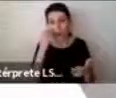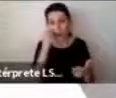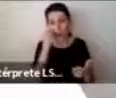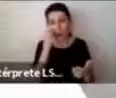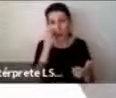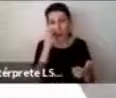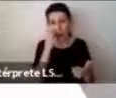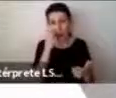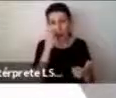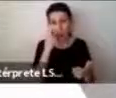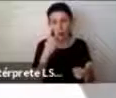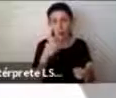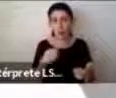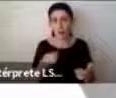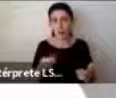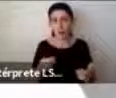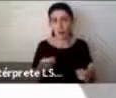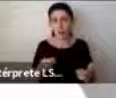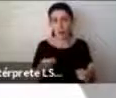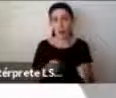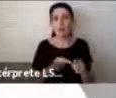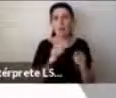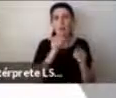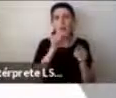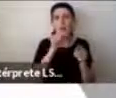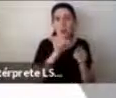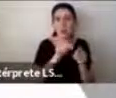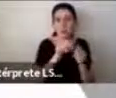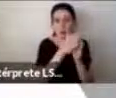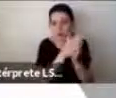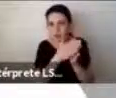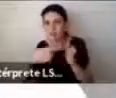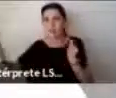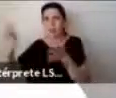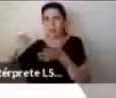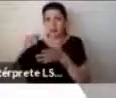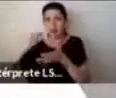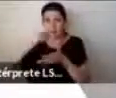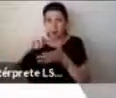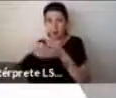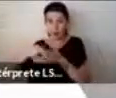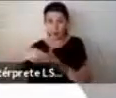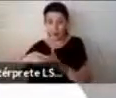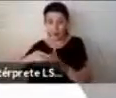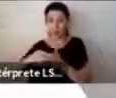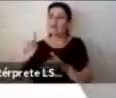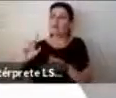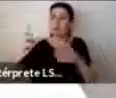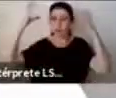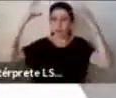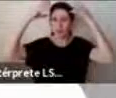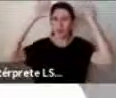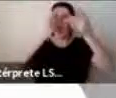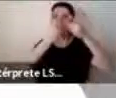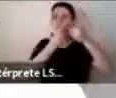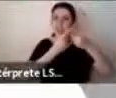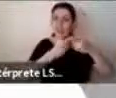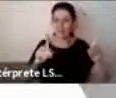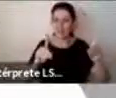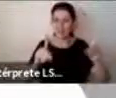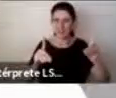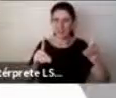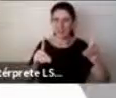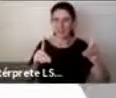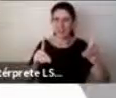desde un punto uno tiene un diagnóstico, sino que hay una neurodiversidad que está latente también en otra población que no necesariamente